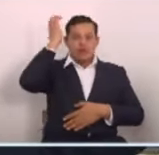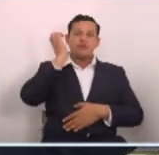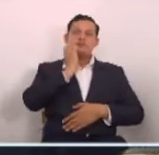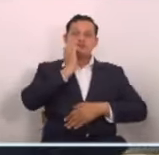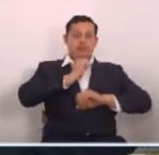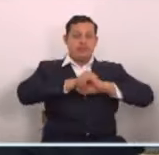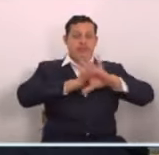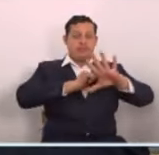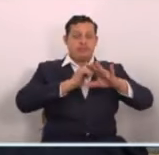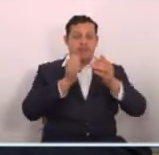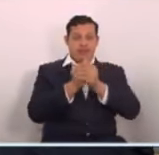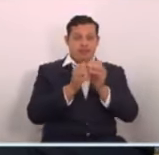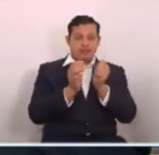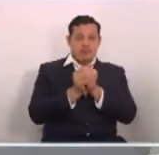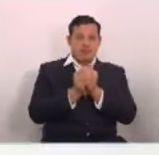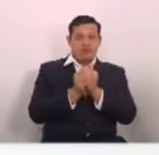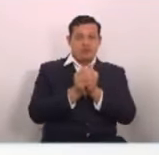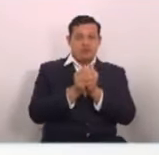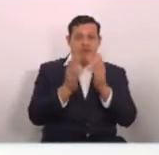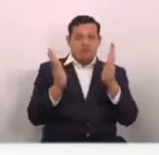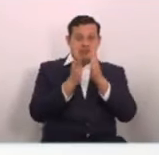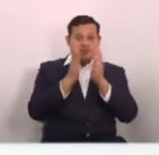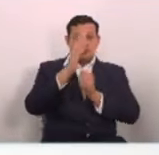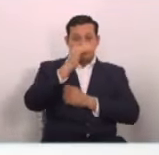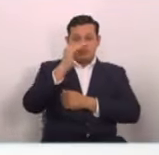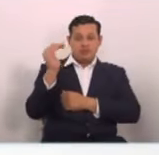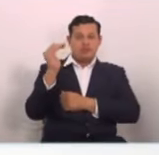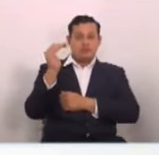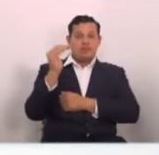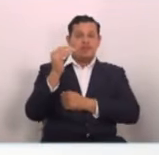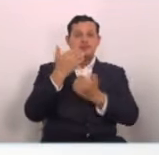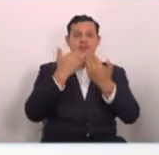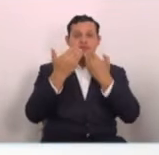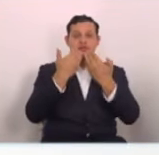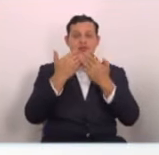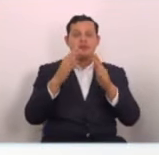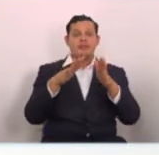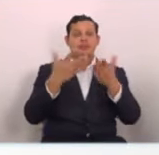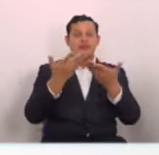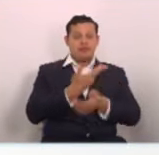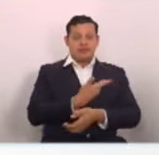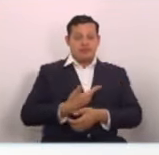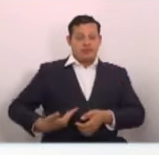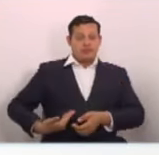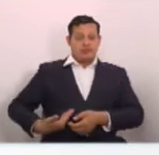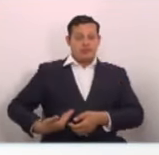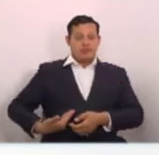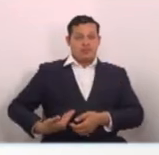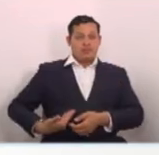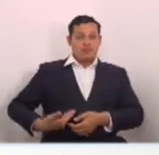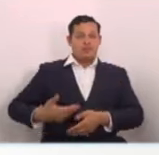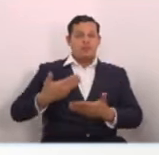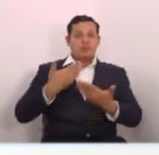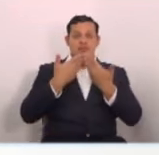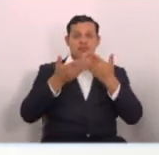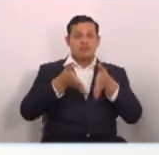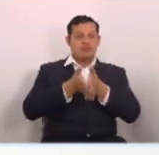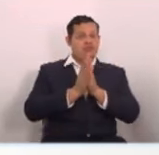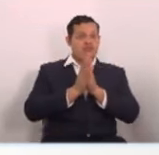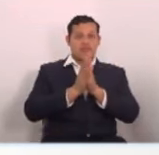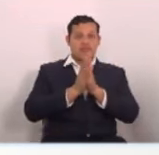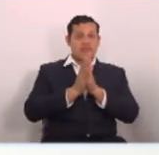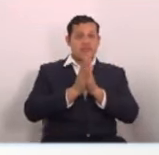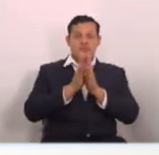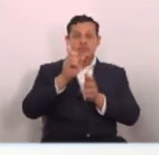pronunció ante esta situación que está afrontando el país y decía el presidente de la República, quien pidió no